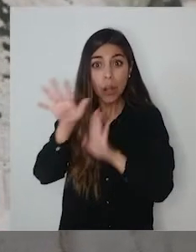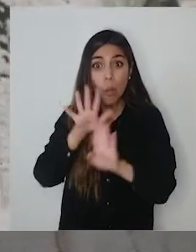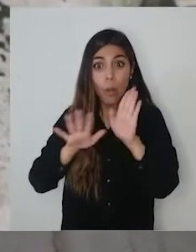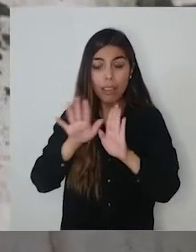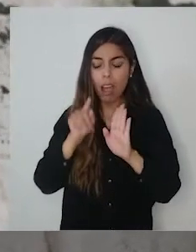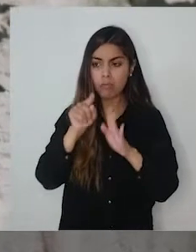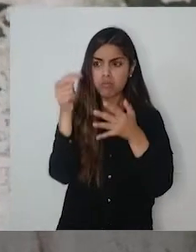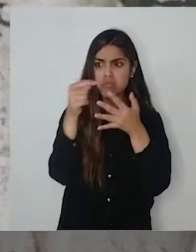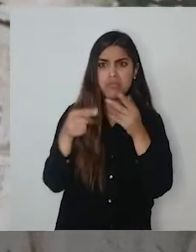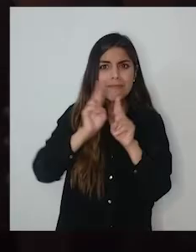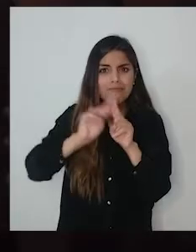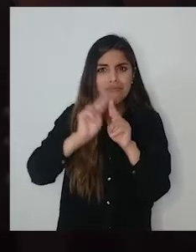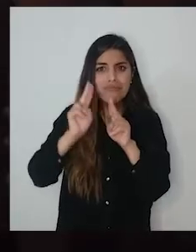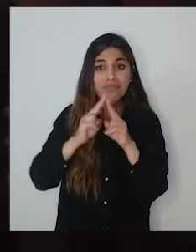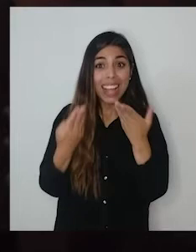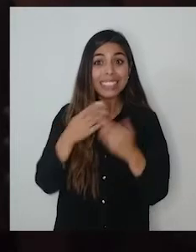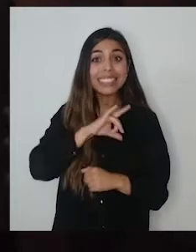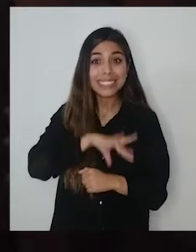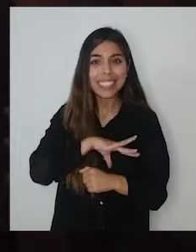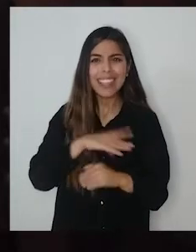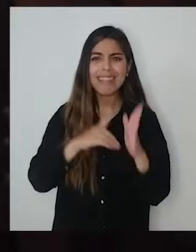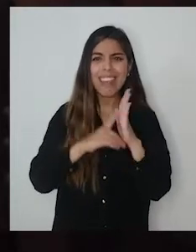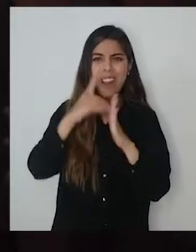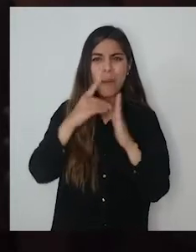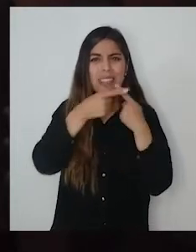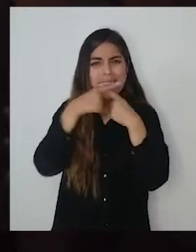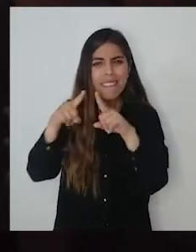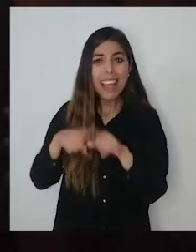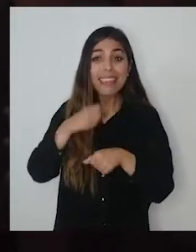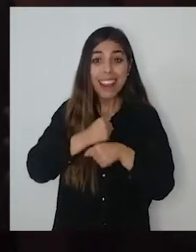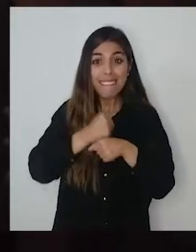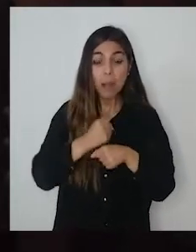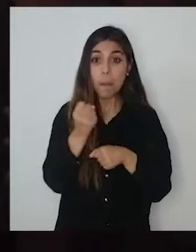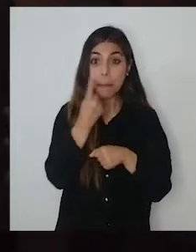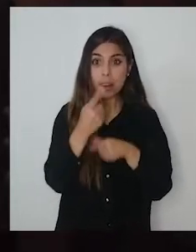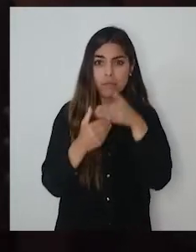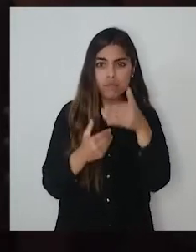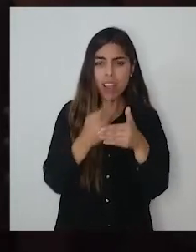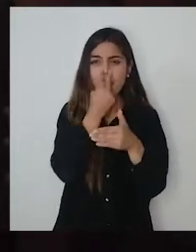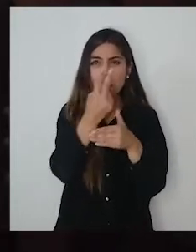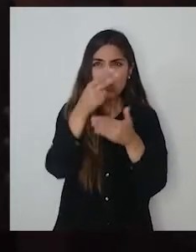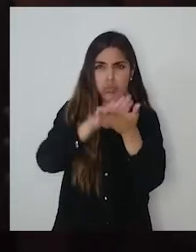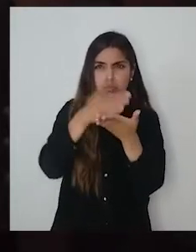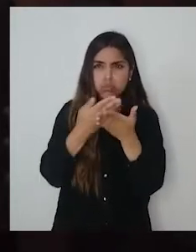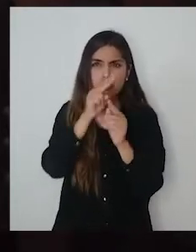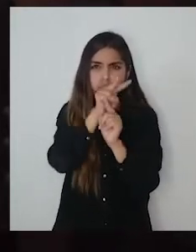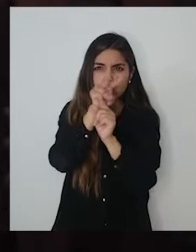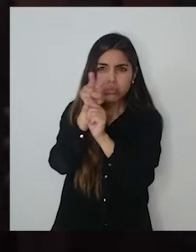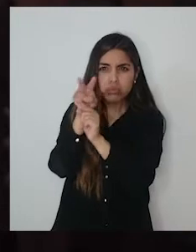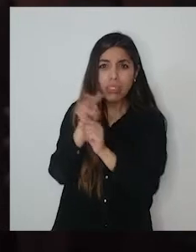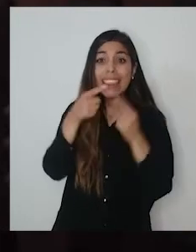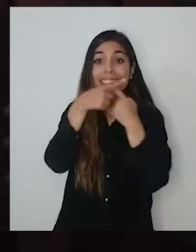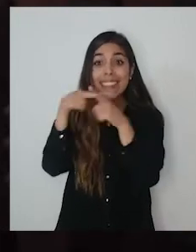entonces, que aborda la gestión del riesgo en los monumentos nacionales, desarrollamos distintas fases de trabajo. Primero, una fase de diagnóstico, donde